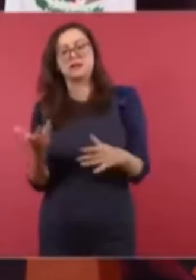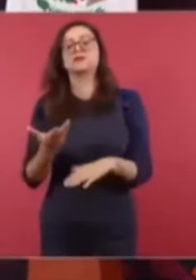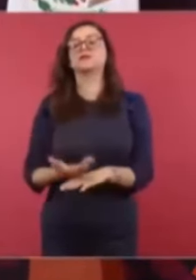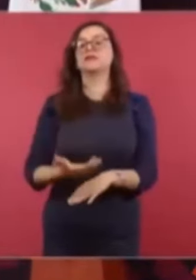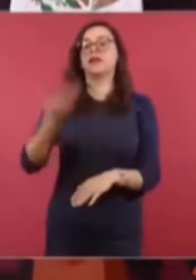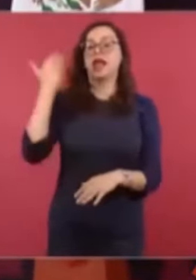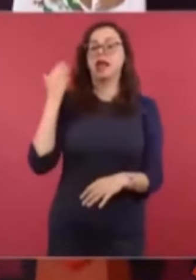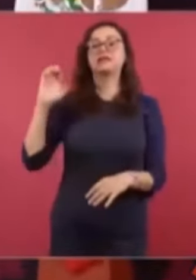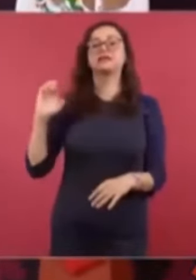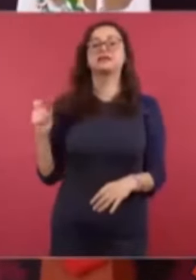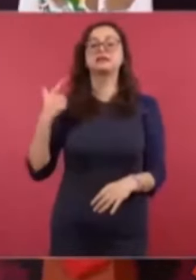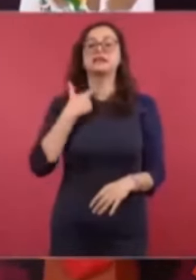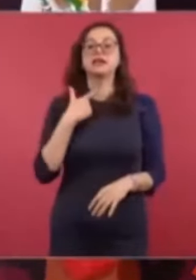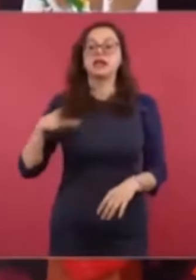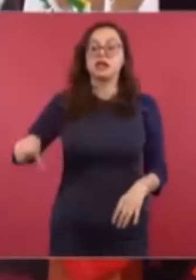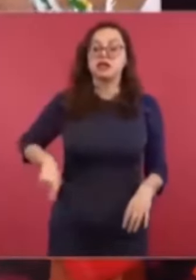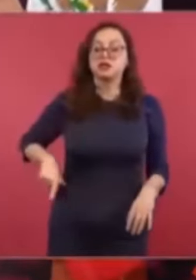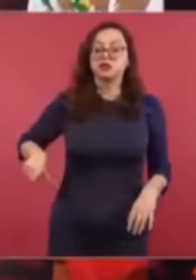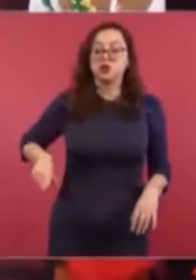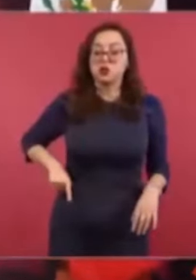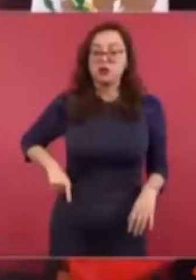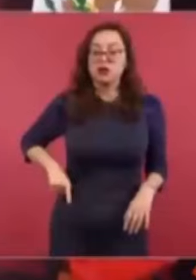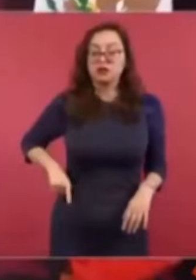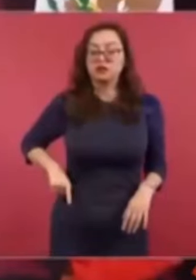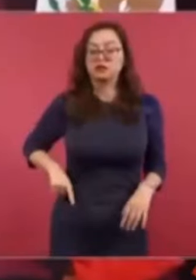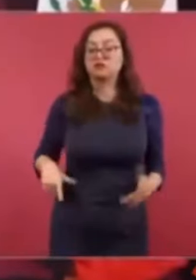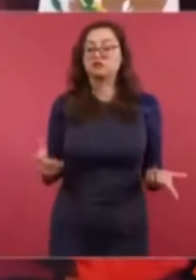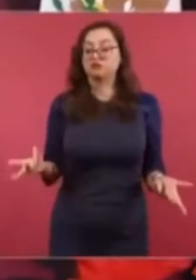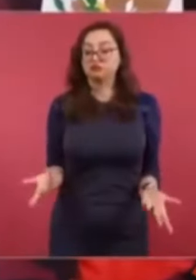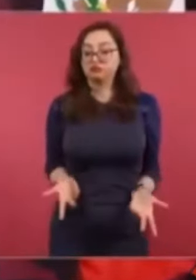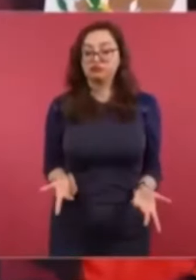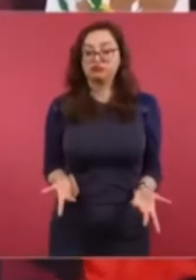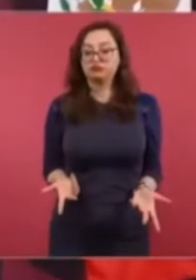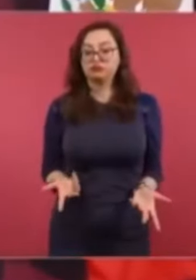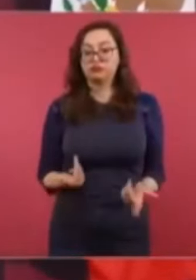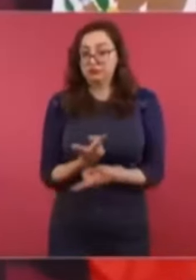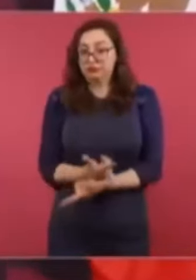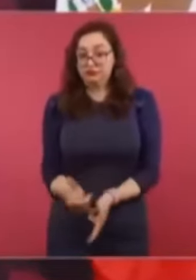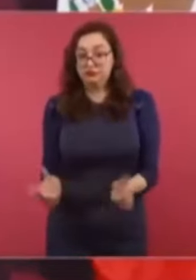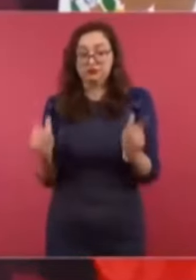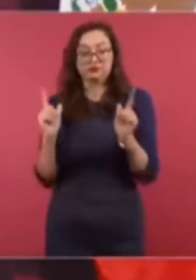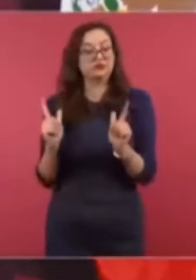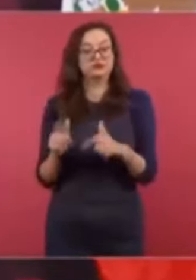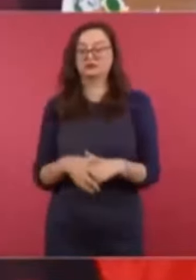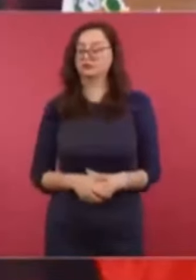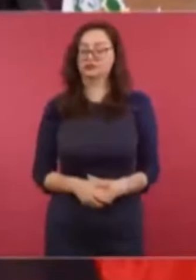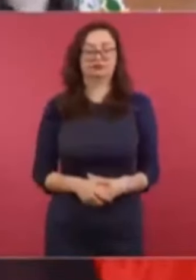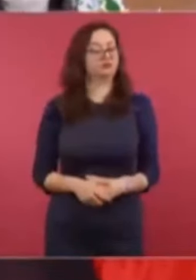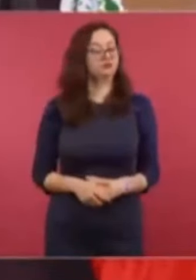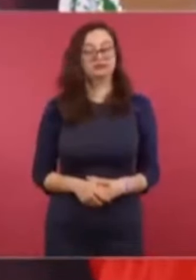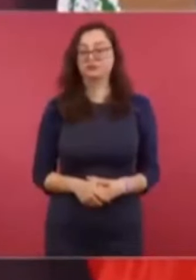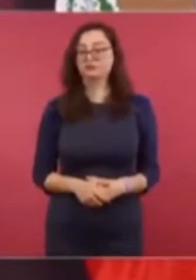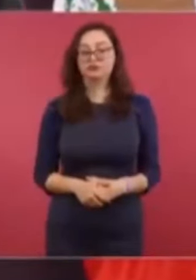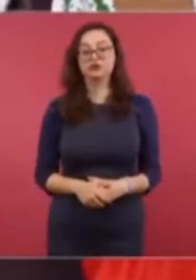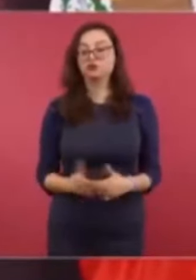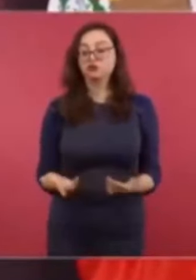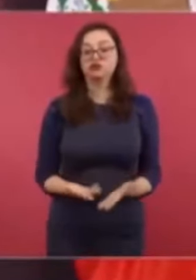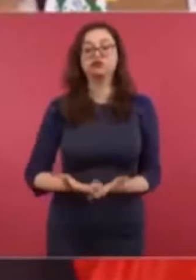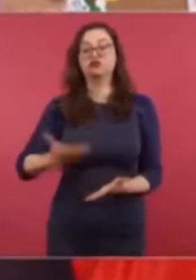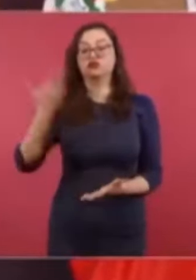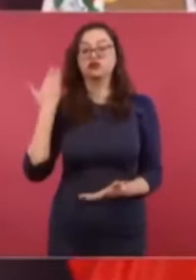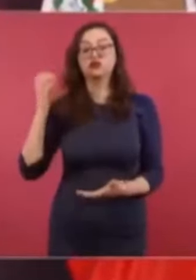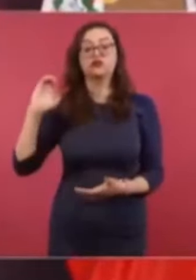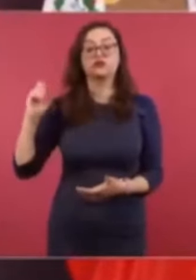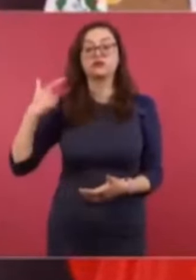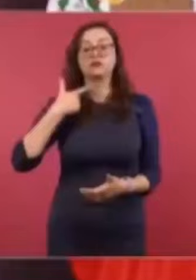estaba al servicio de una